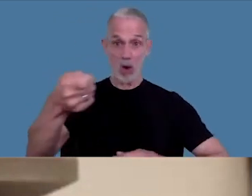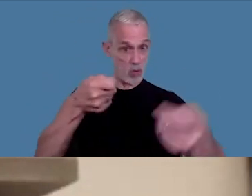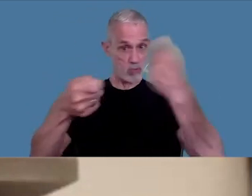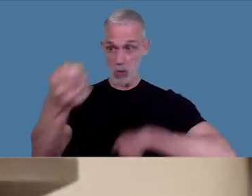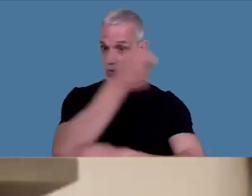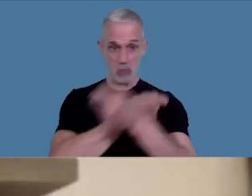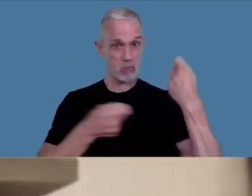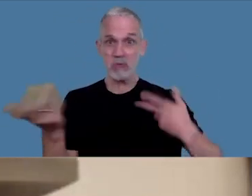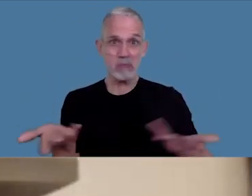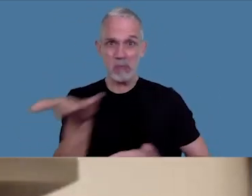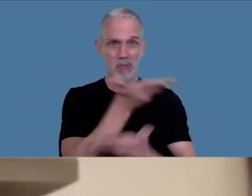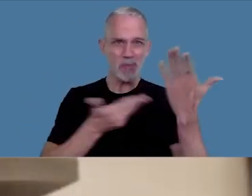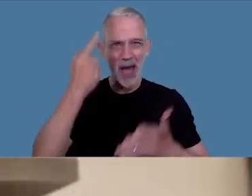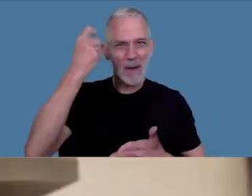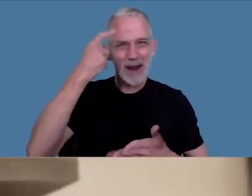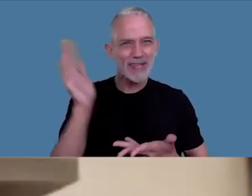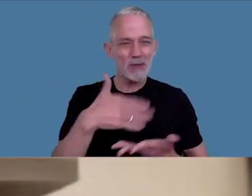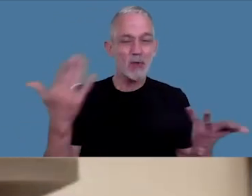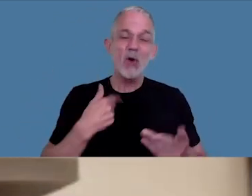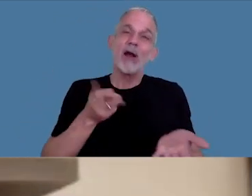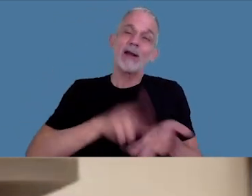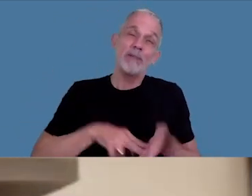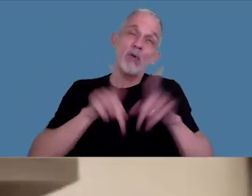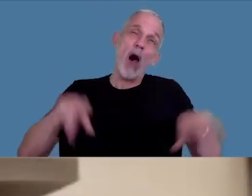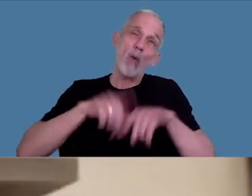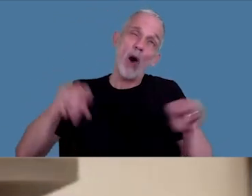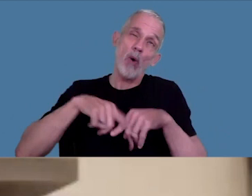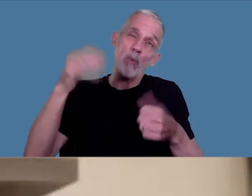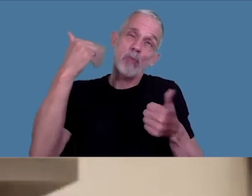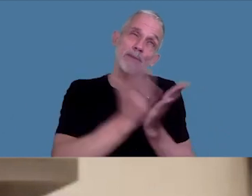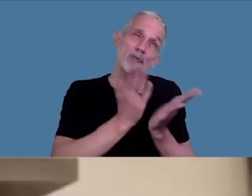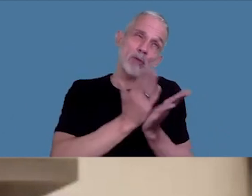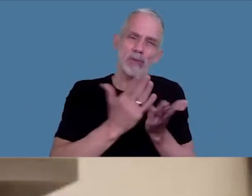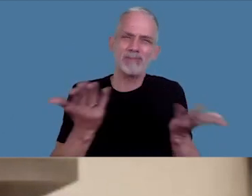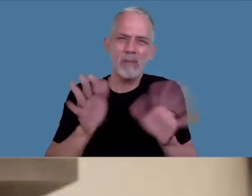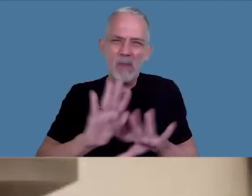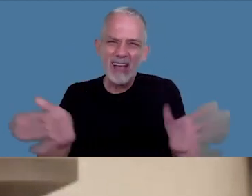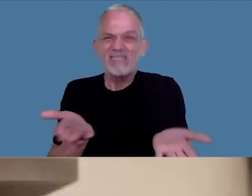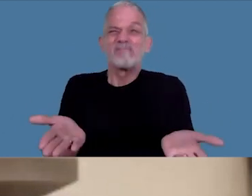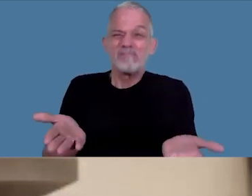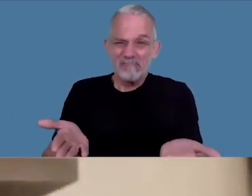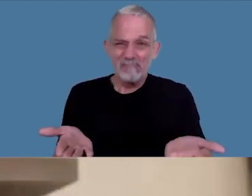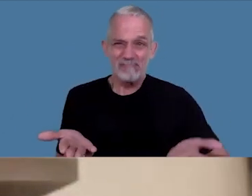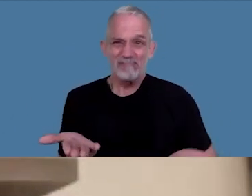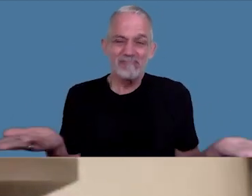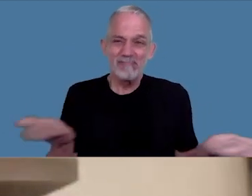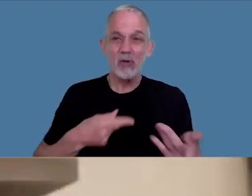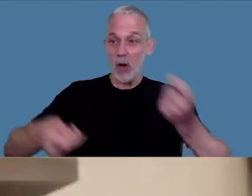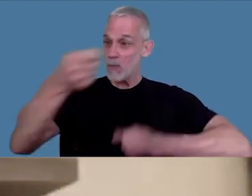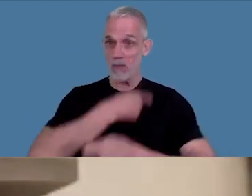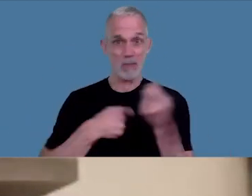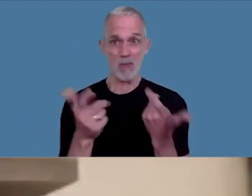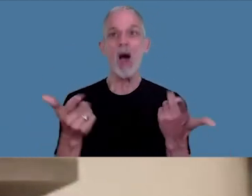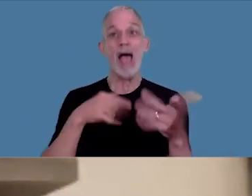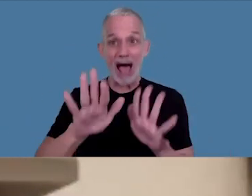definitiva vamos todos aprendiendo si no es como que uno repite siempre lo mismo que ya había estudiado y con eso no se enriquece entonces